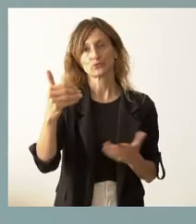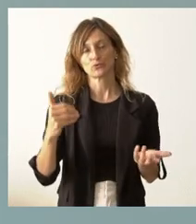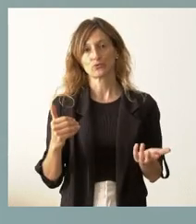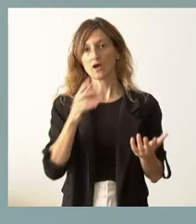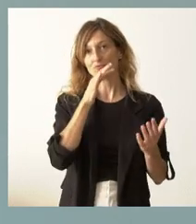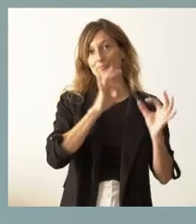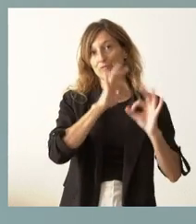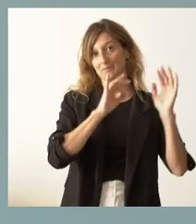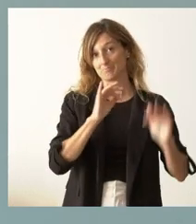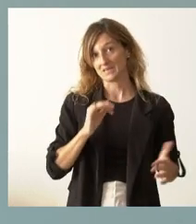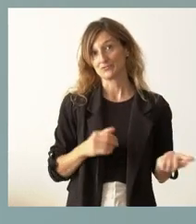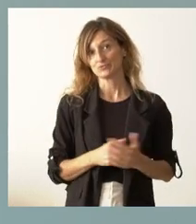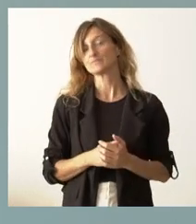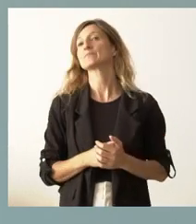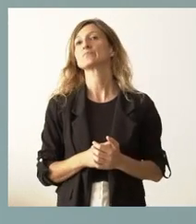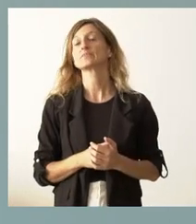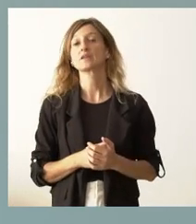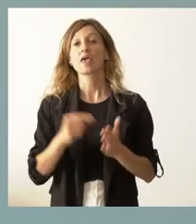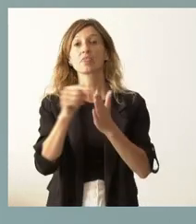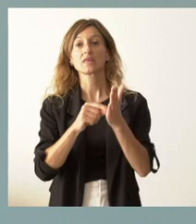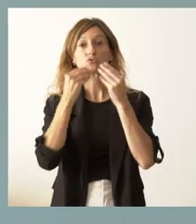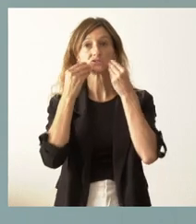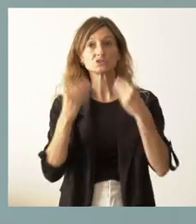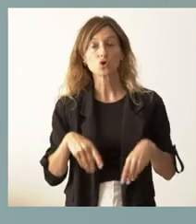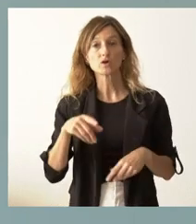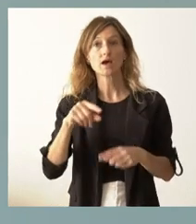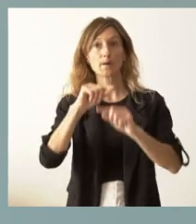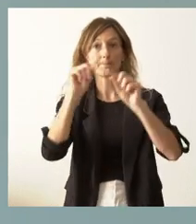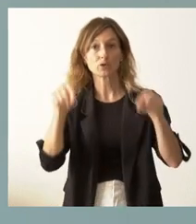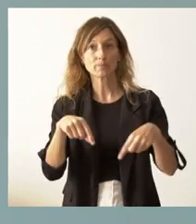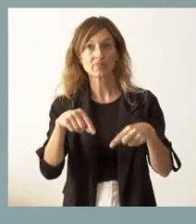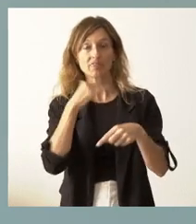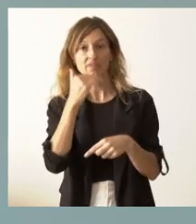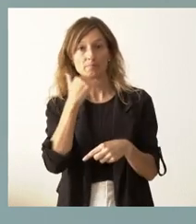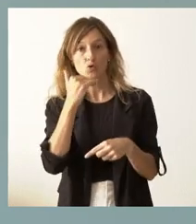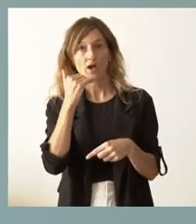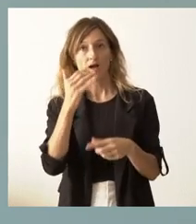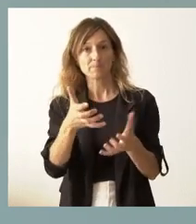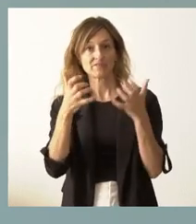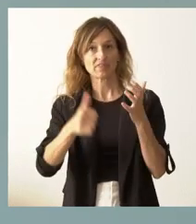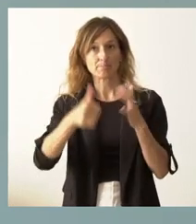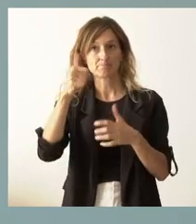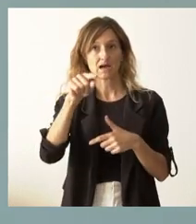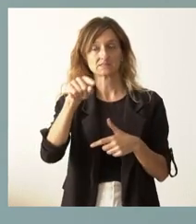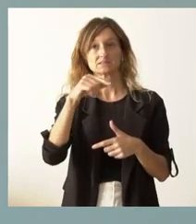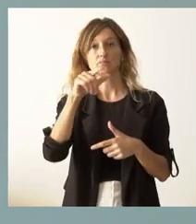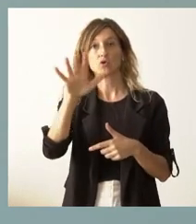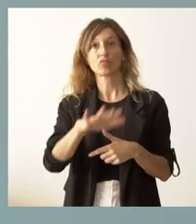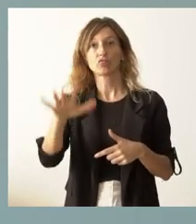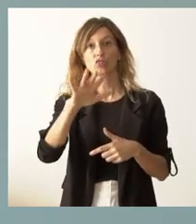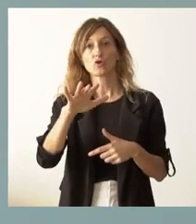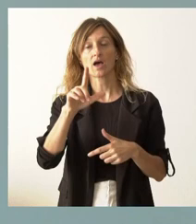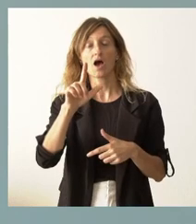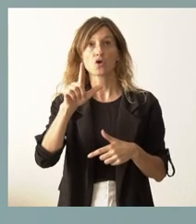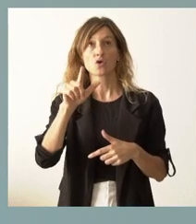actual. Pero creo que ya, por datos históricos, era de las provincias más beneficiadas, porque la zona oeste de la